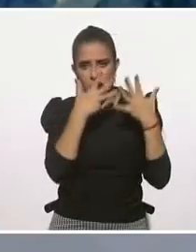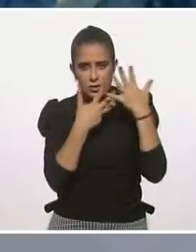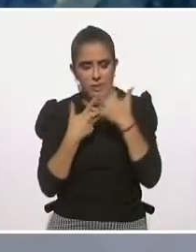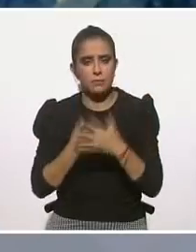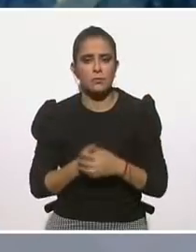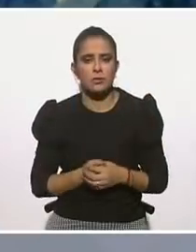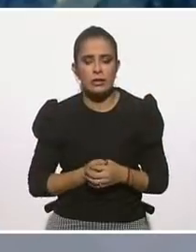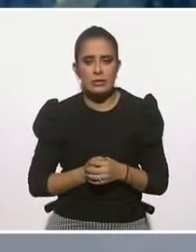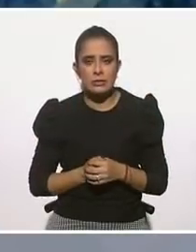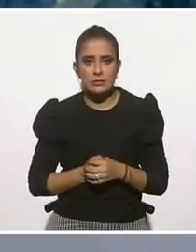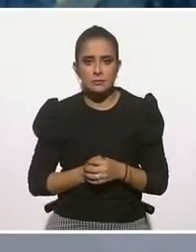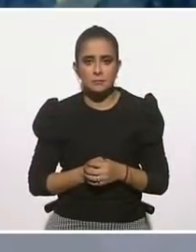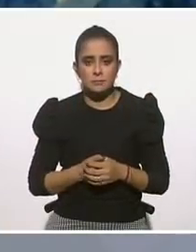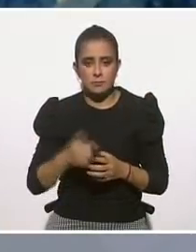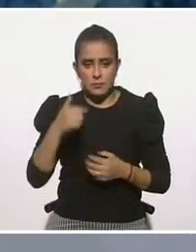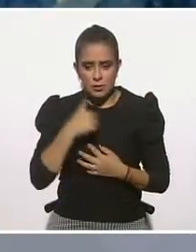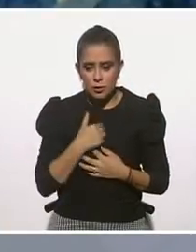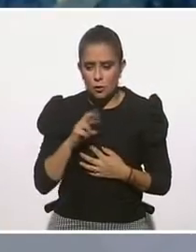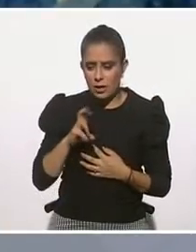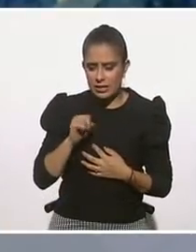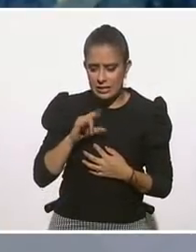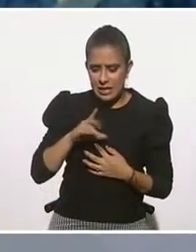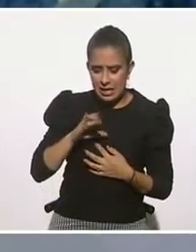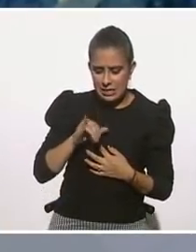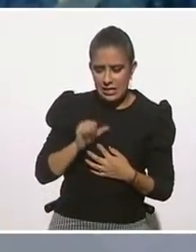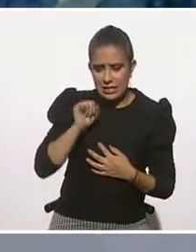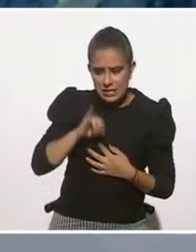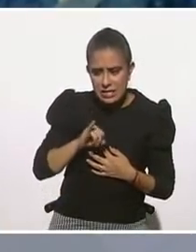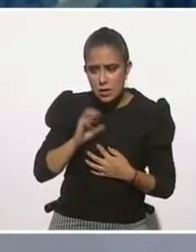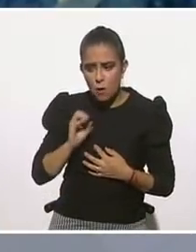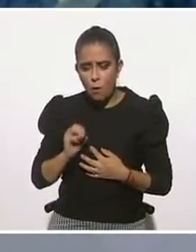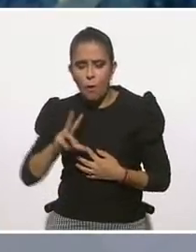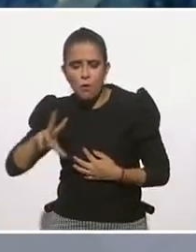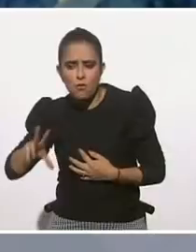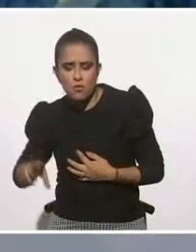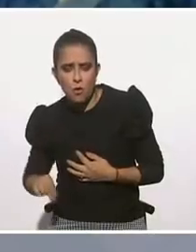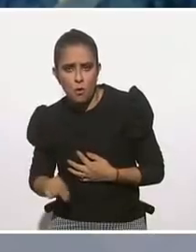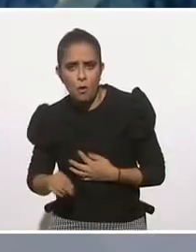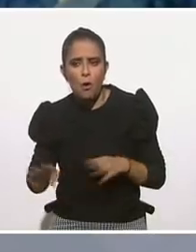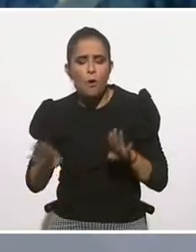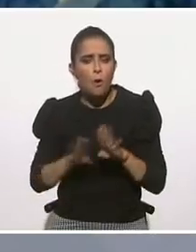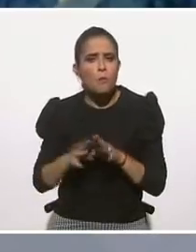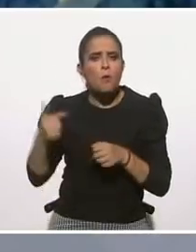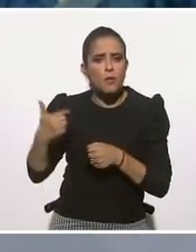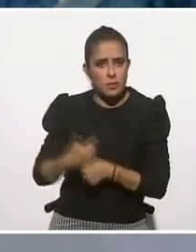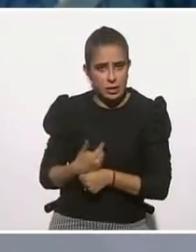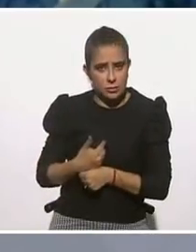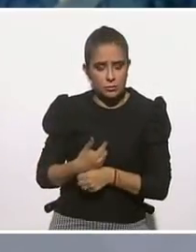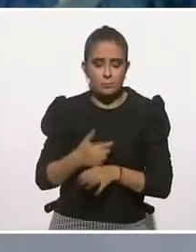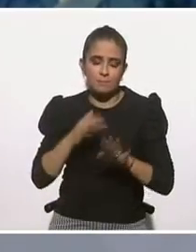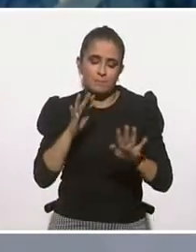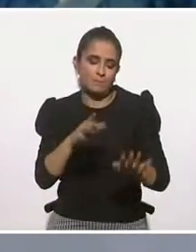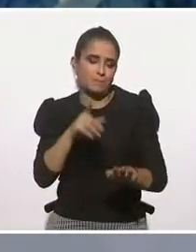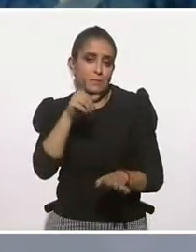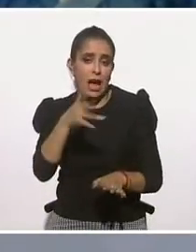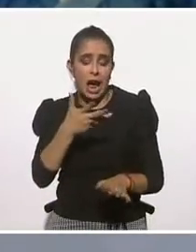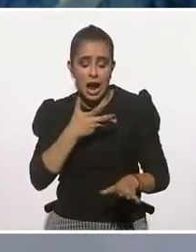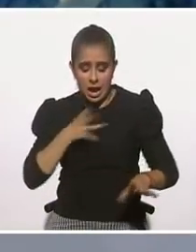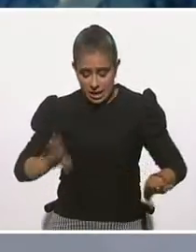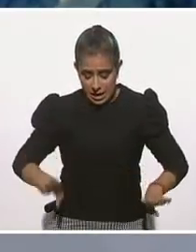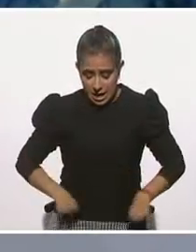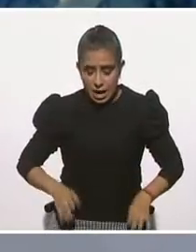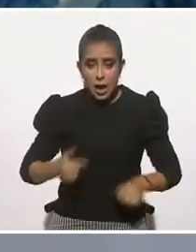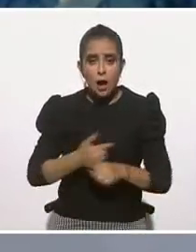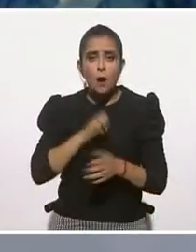entonces no soy resiliente o sí soy resiliente. Primero, coincido con el doctor, no hay un carácter resiliente. Yo puedo ser